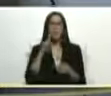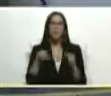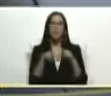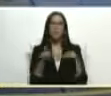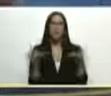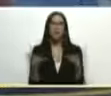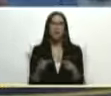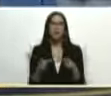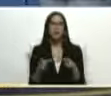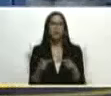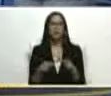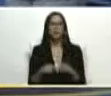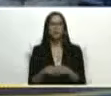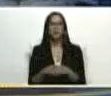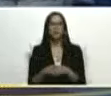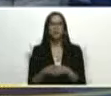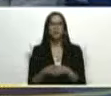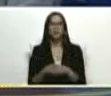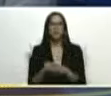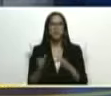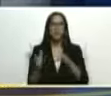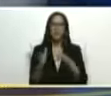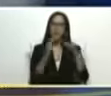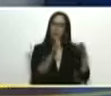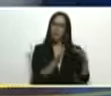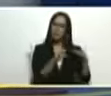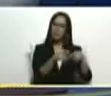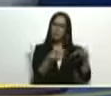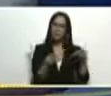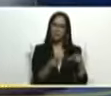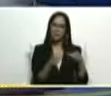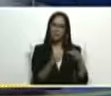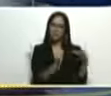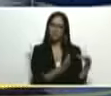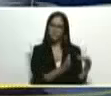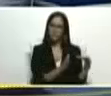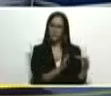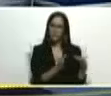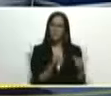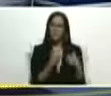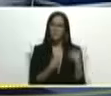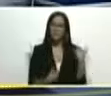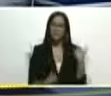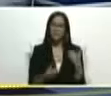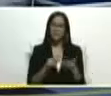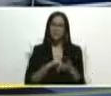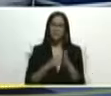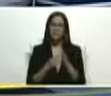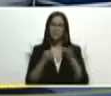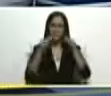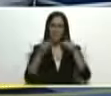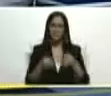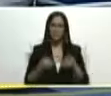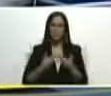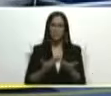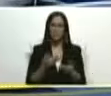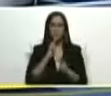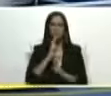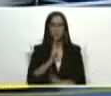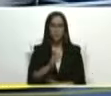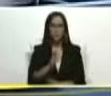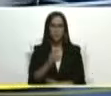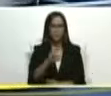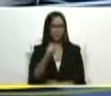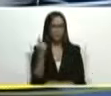de aislamiento y aparte de ello presidente es que definitivamente se está dando respuesta no a una